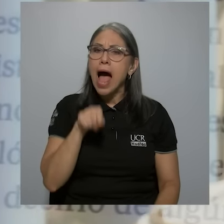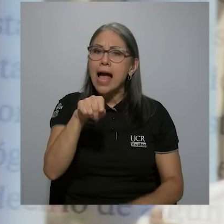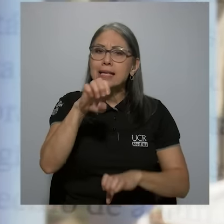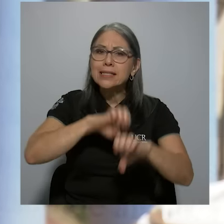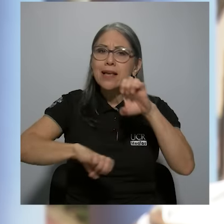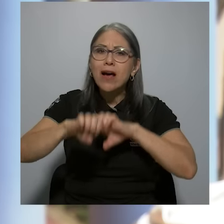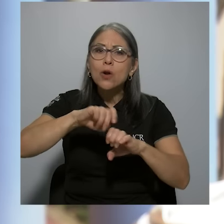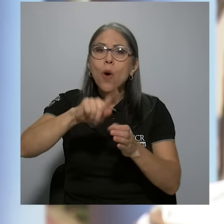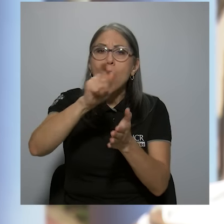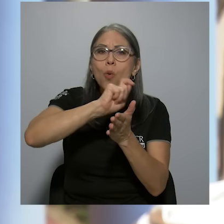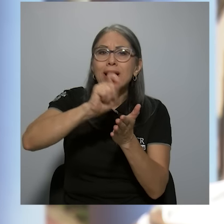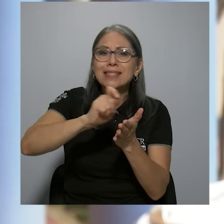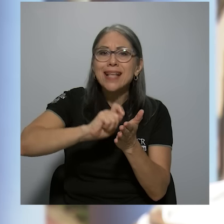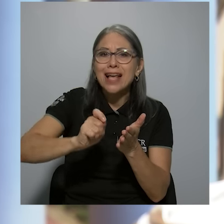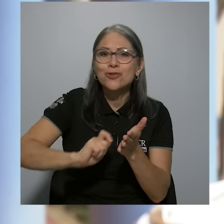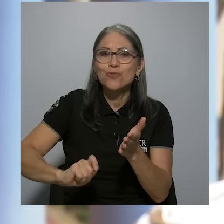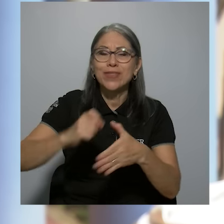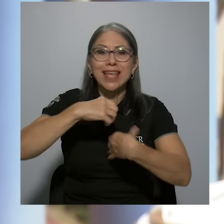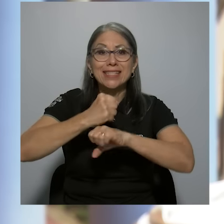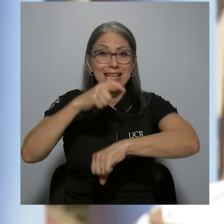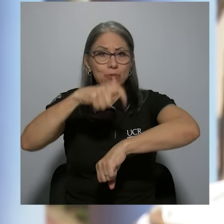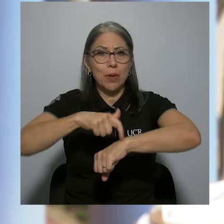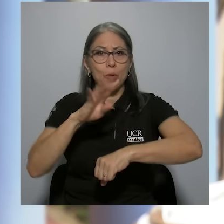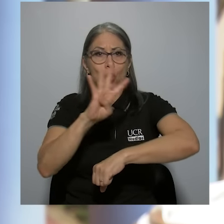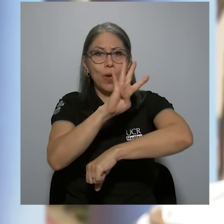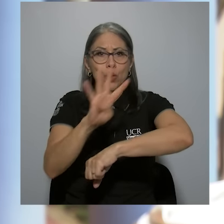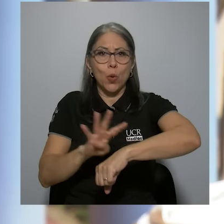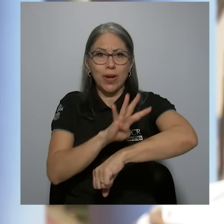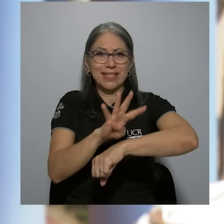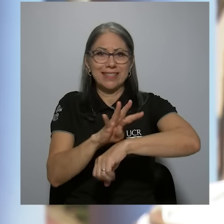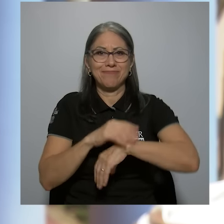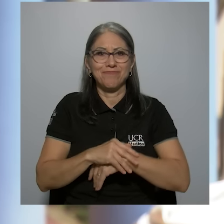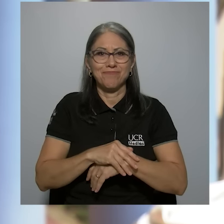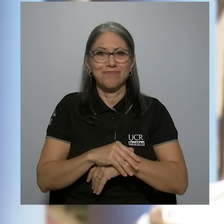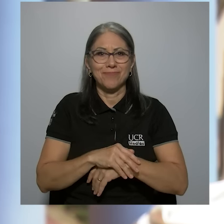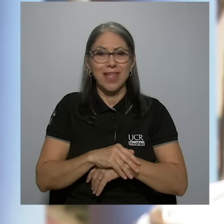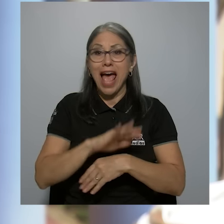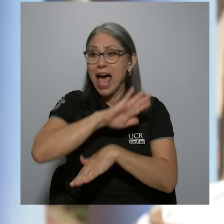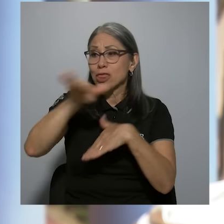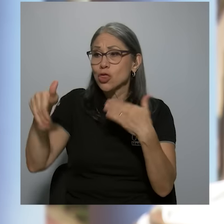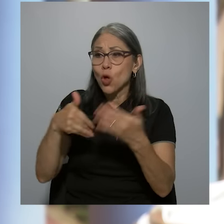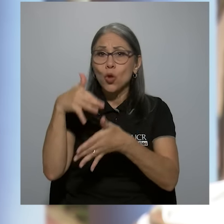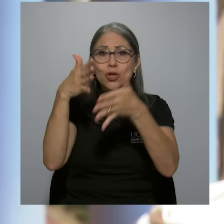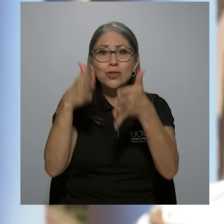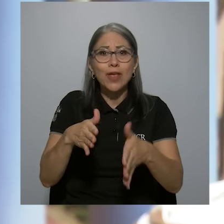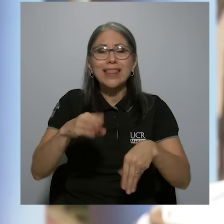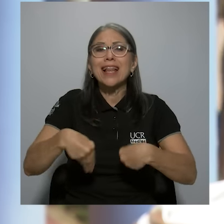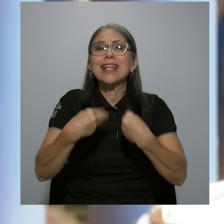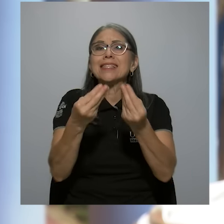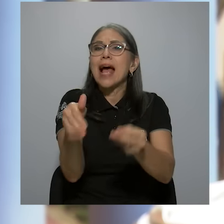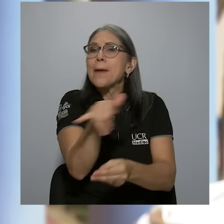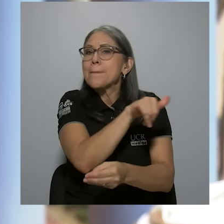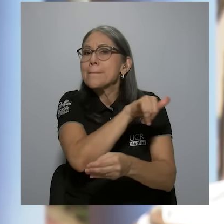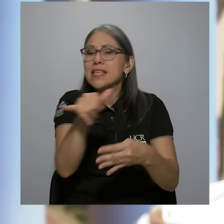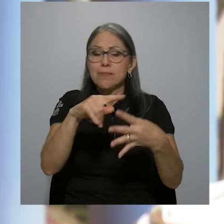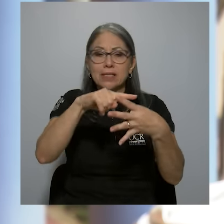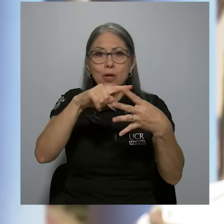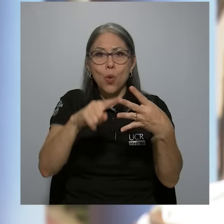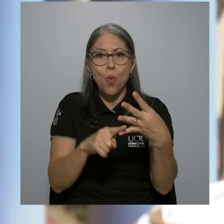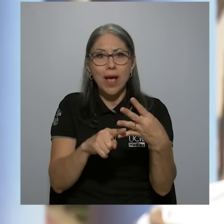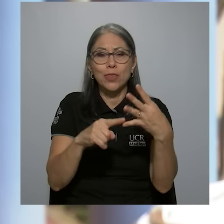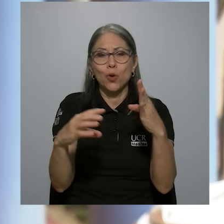evalúa es un ensayo que se realiza a lo largo de cuatro horas. A los estudiantes les dan a todos las mismas cuatro citas.